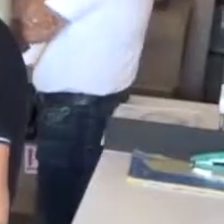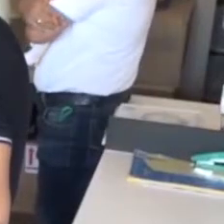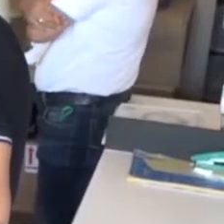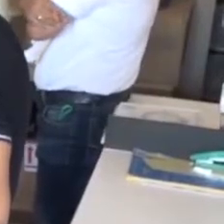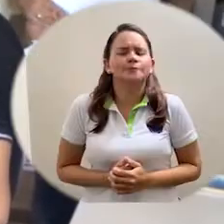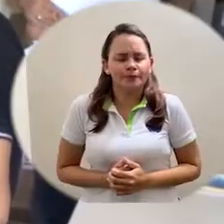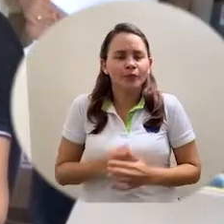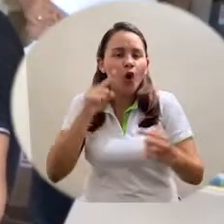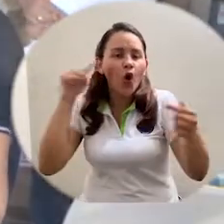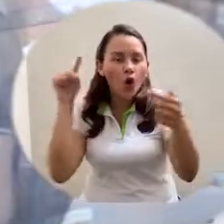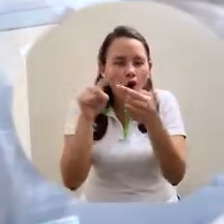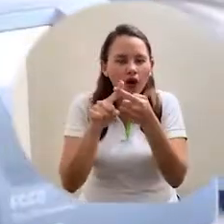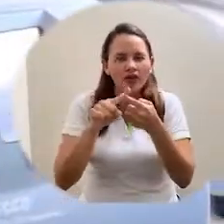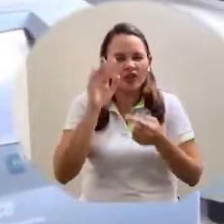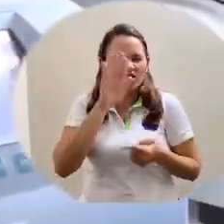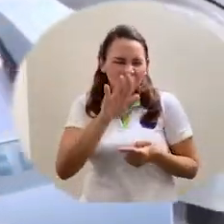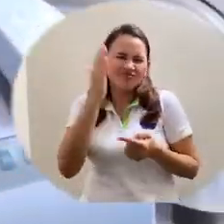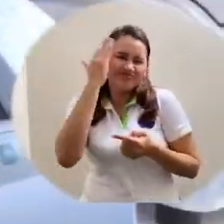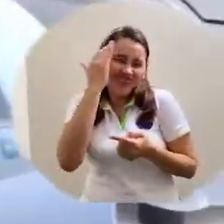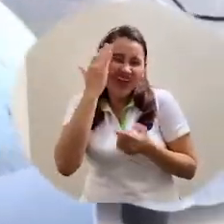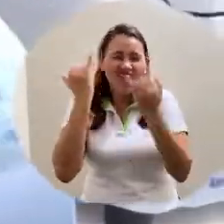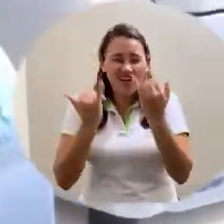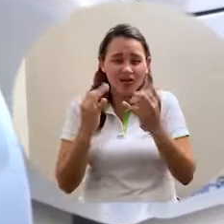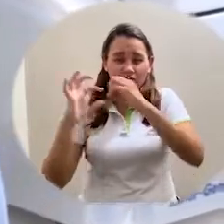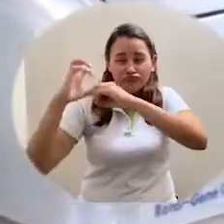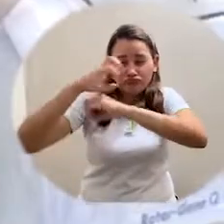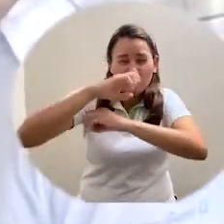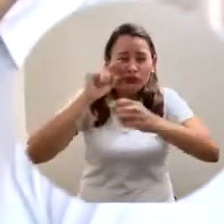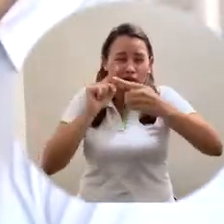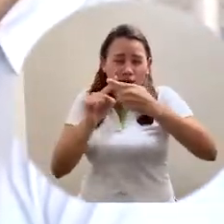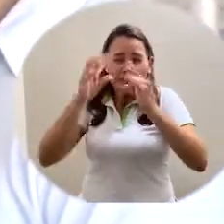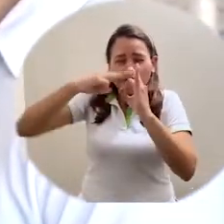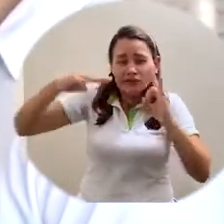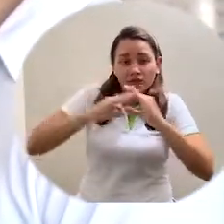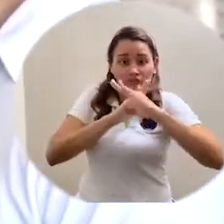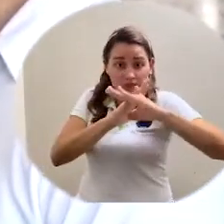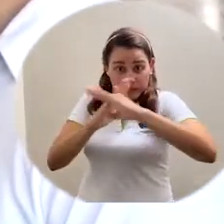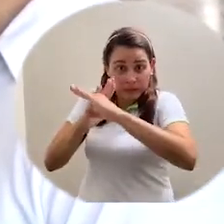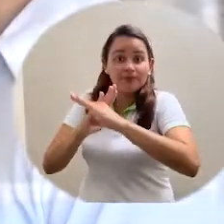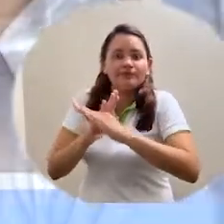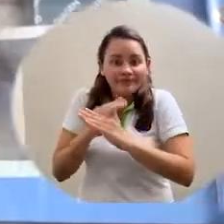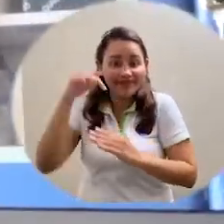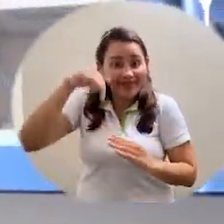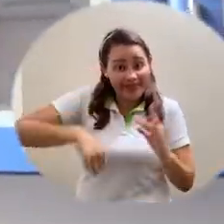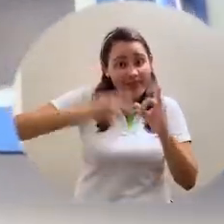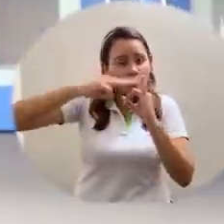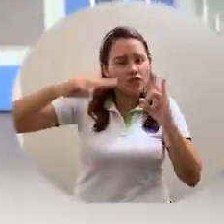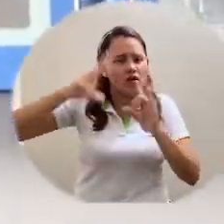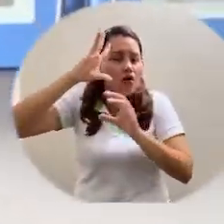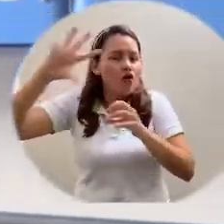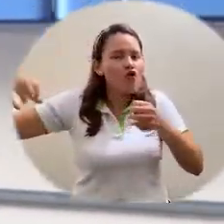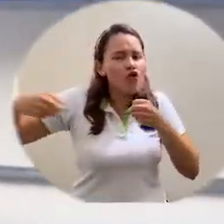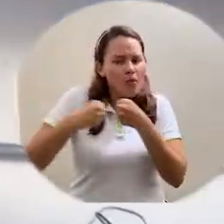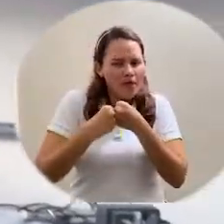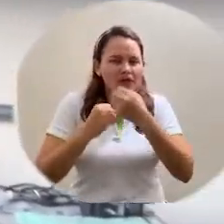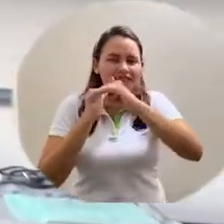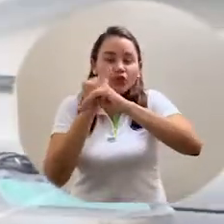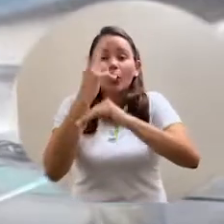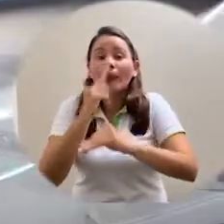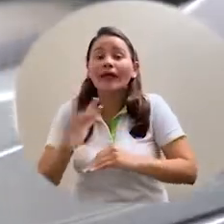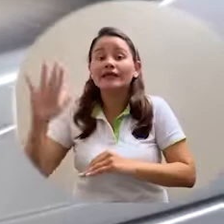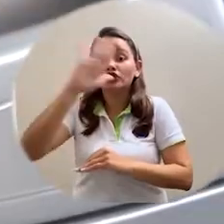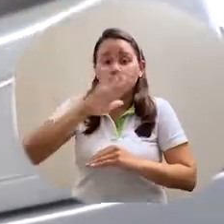En su compromiso por la lucha contra la pandemia global del coronavirus y en el marco del convenio con el Instituto Nacional de Salud, la Universidad del